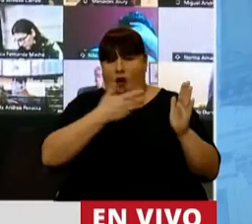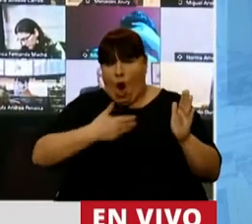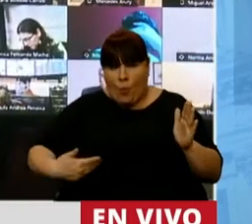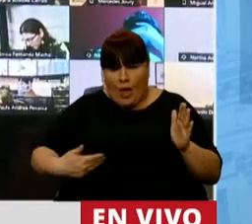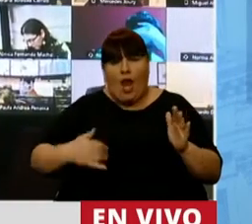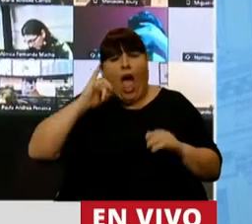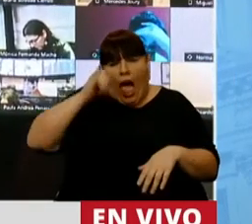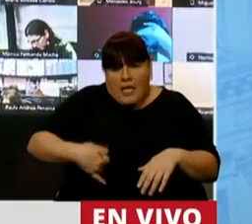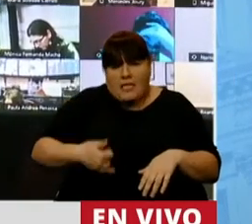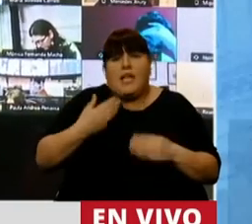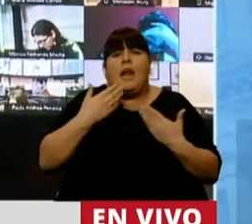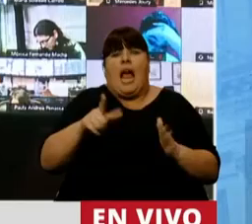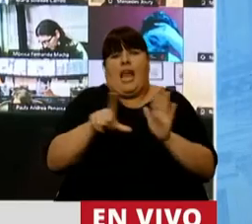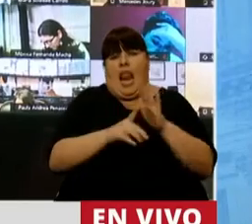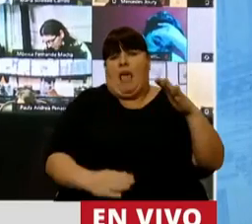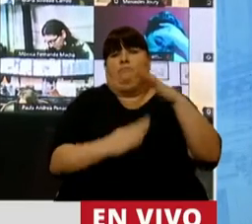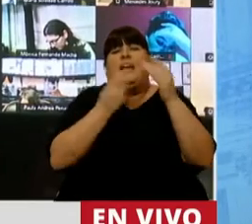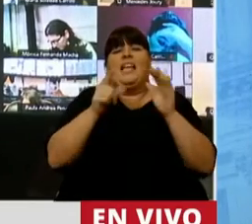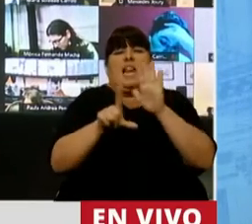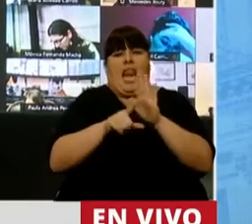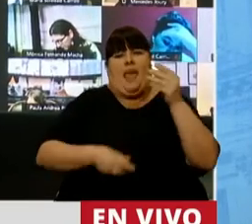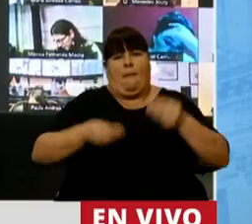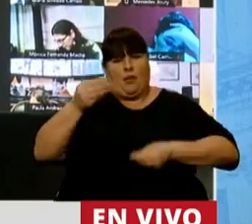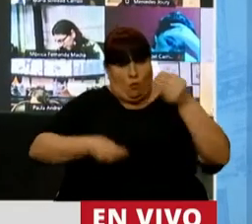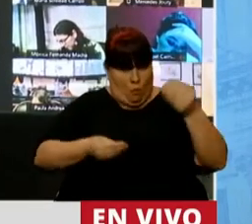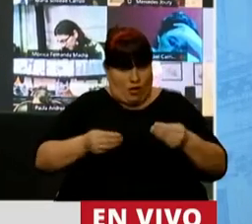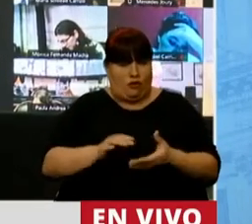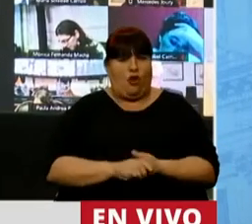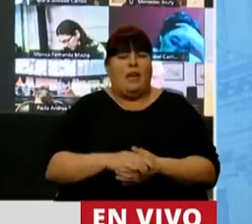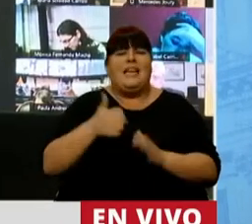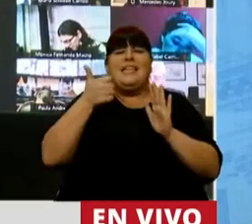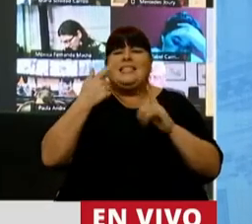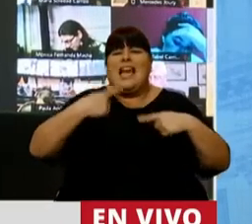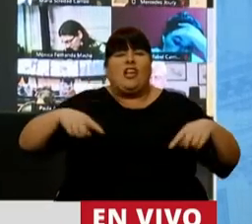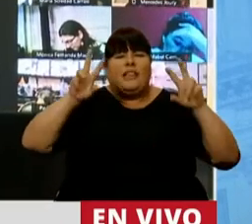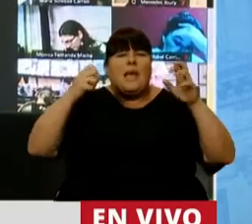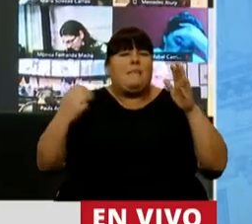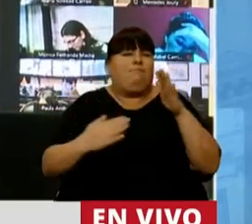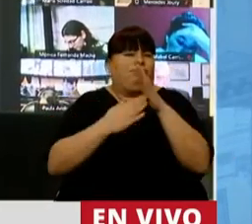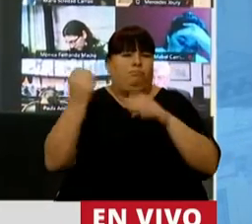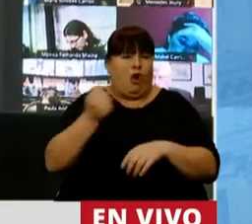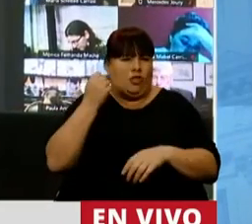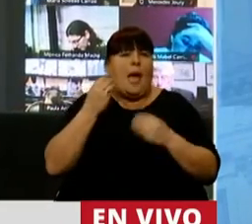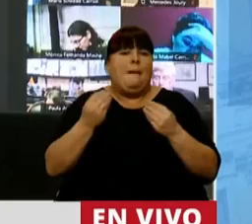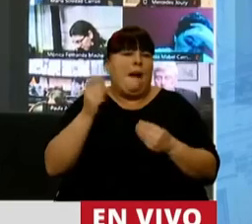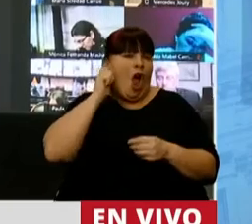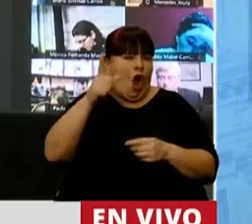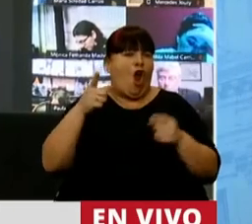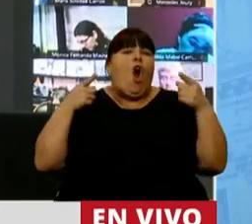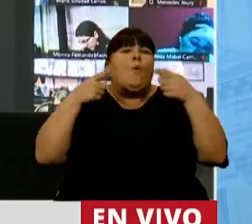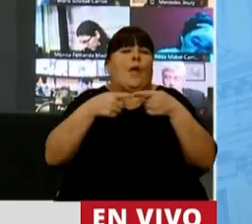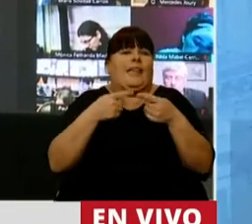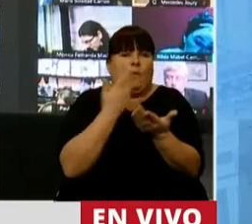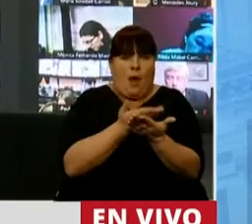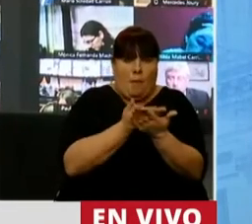asume a través de esta ley de leyes, la ley de presupuesto, estableciendo seis pilares fundamentales para lograr los objetivos